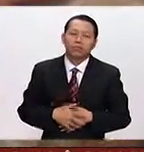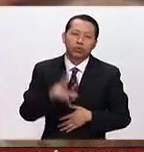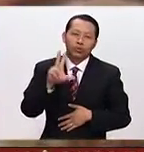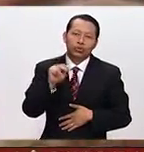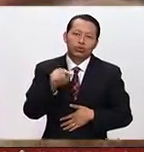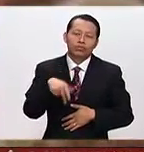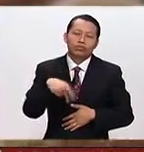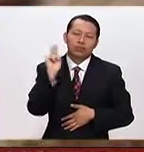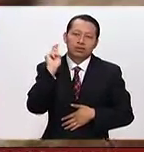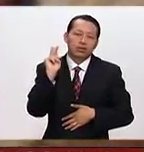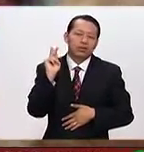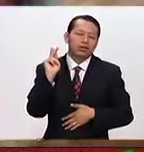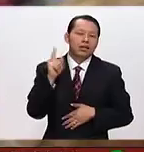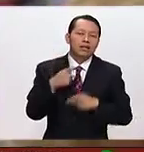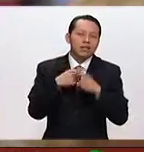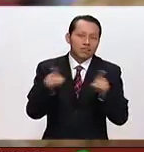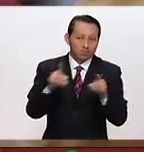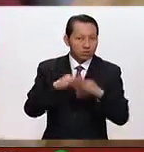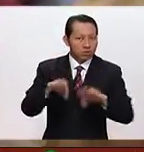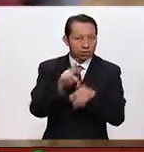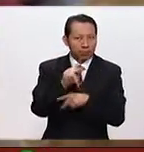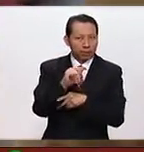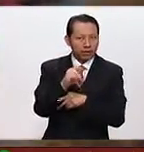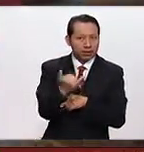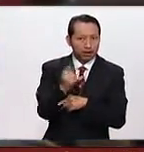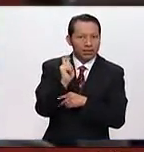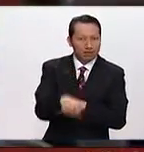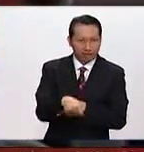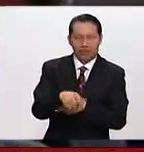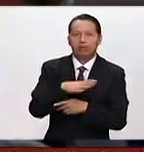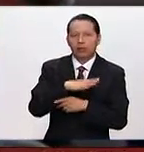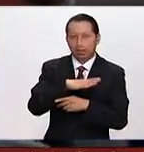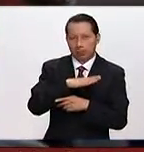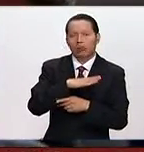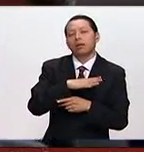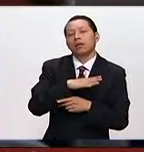hay que tomar en cuenta un aspecto muy importante, Patrick, que es el factor demográfico.